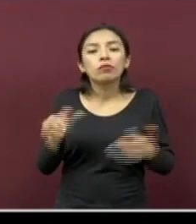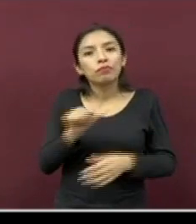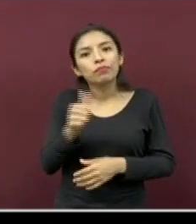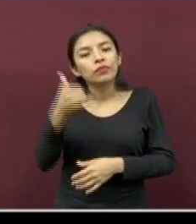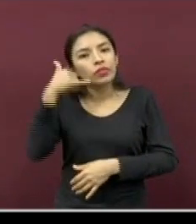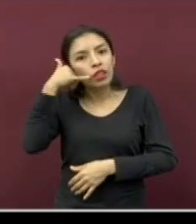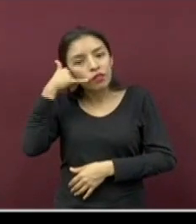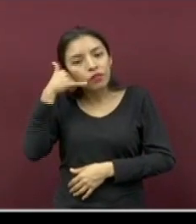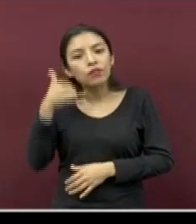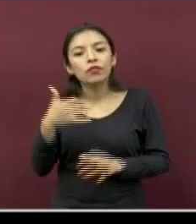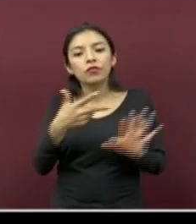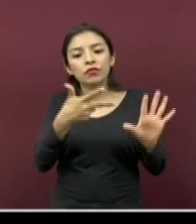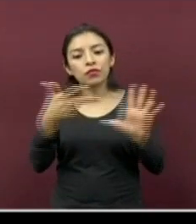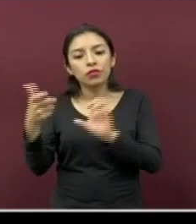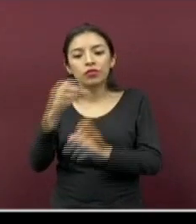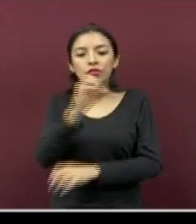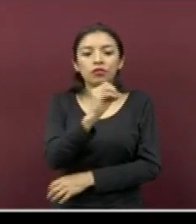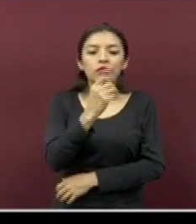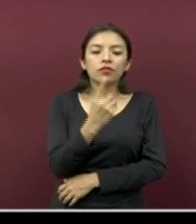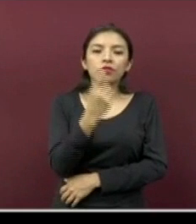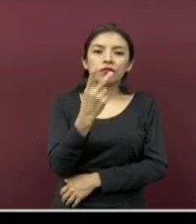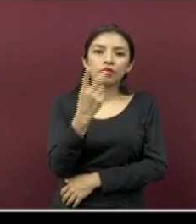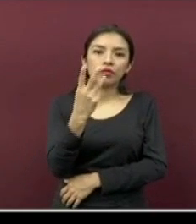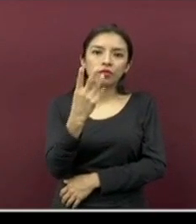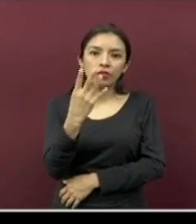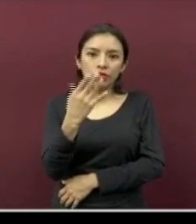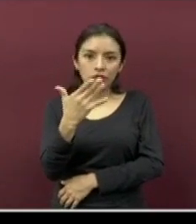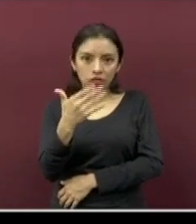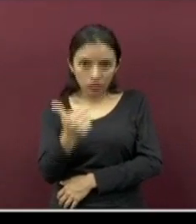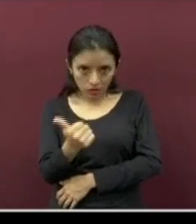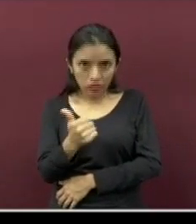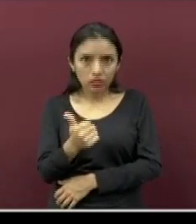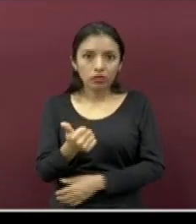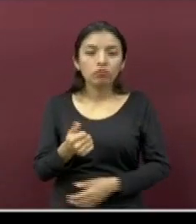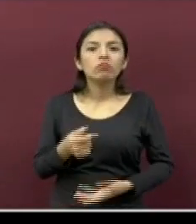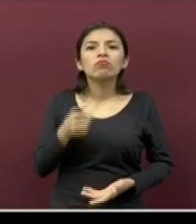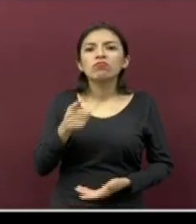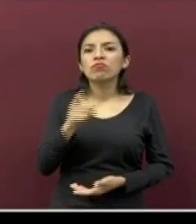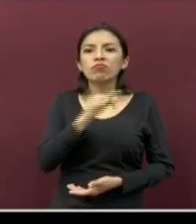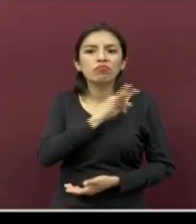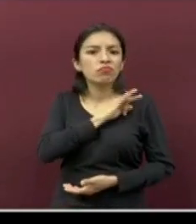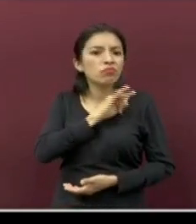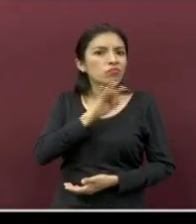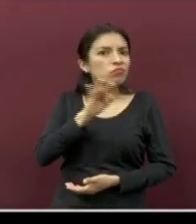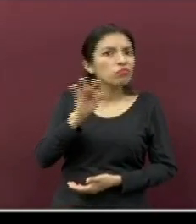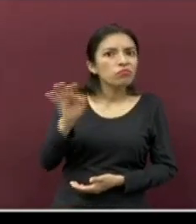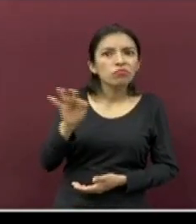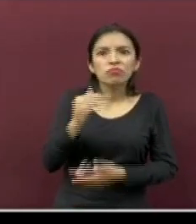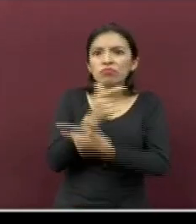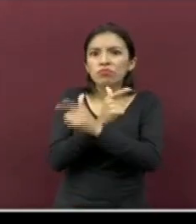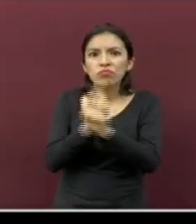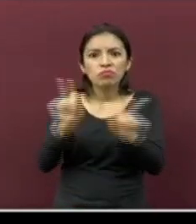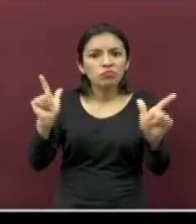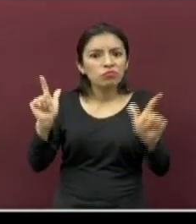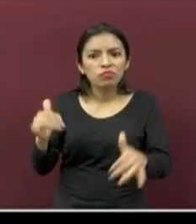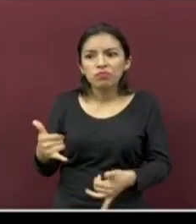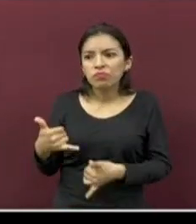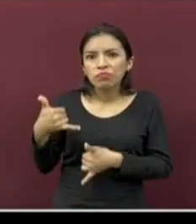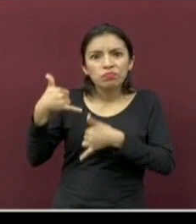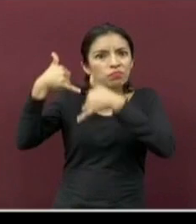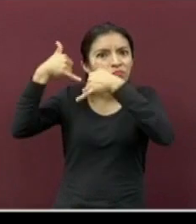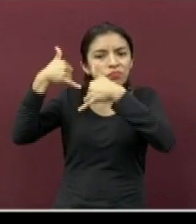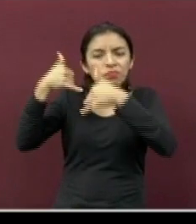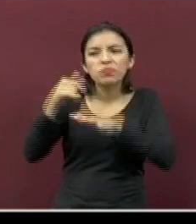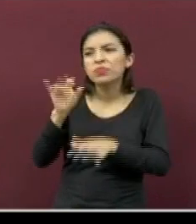800-0123456, al cual puede usted marcar en caso de requerir